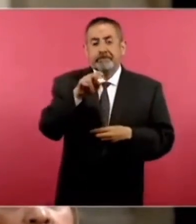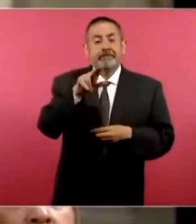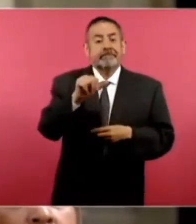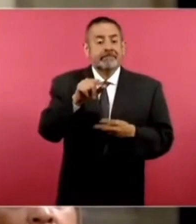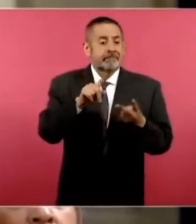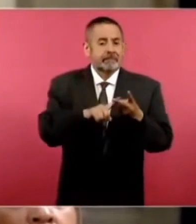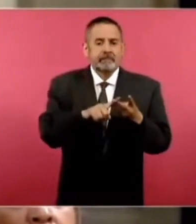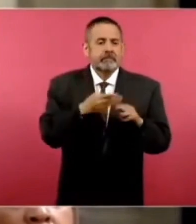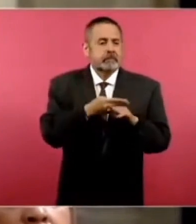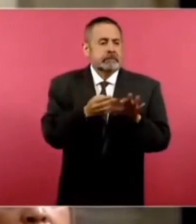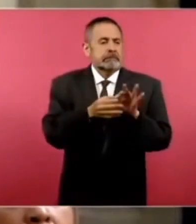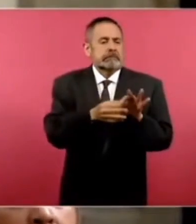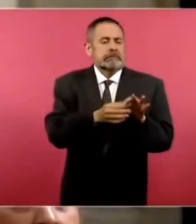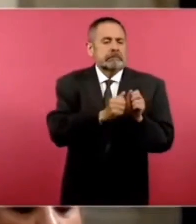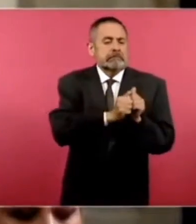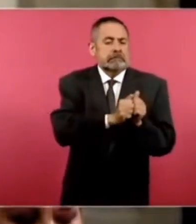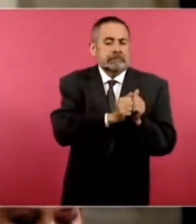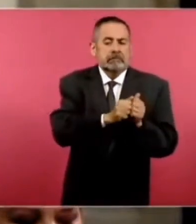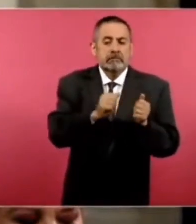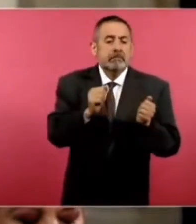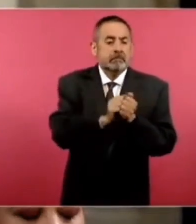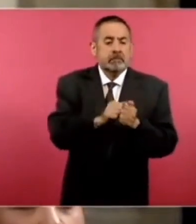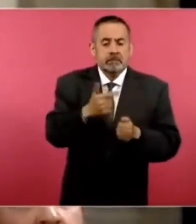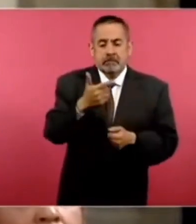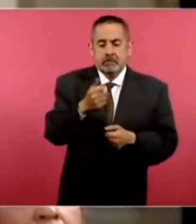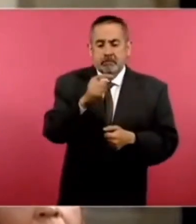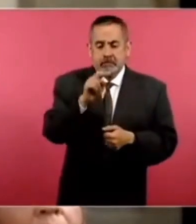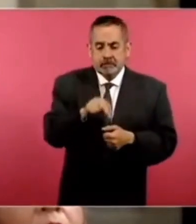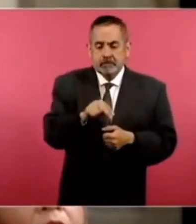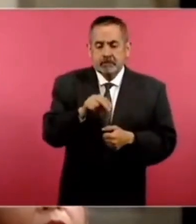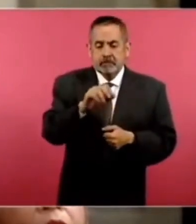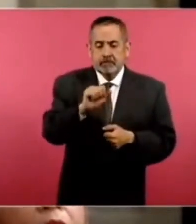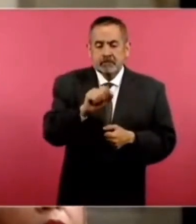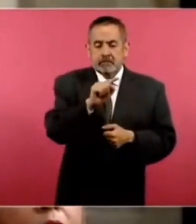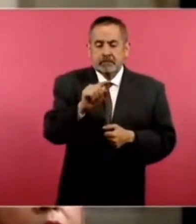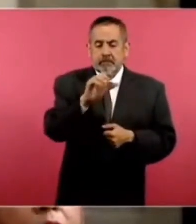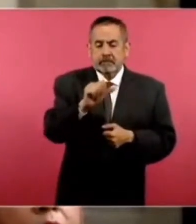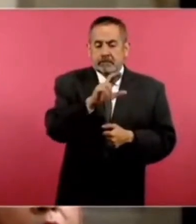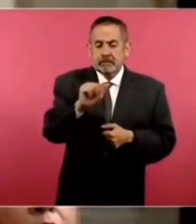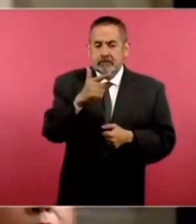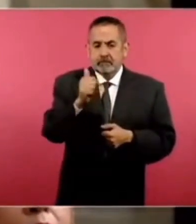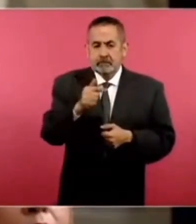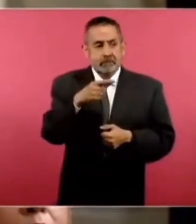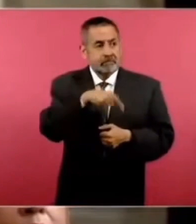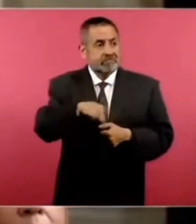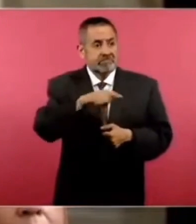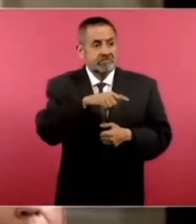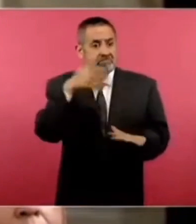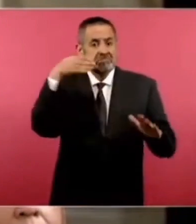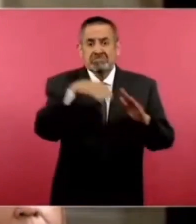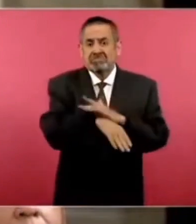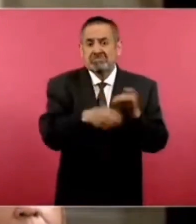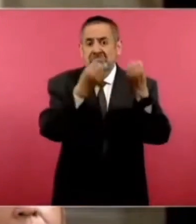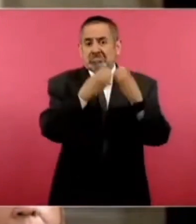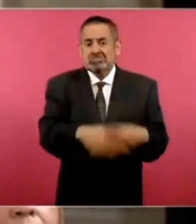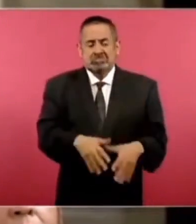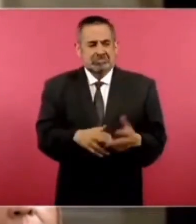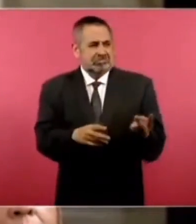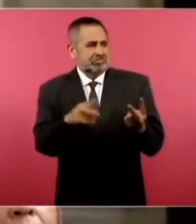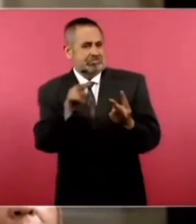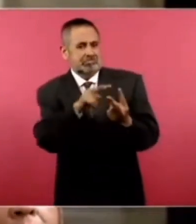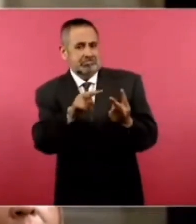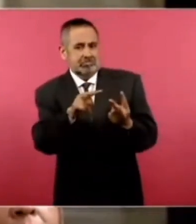y muy cercano a Gastón Azcárraga cuando la quebraron este tipo. Entonces,